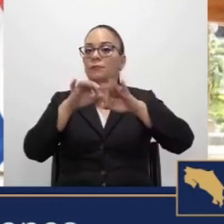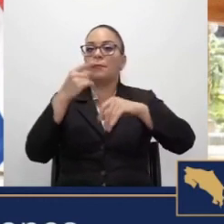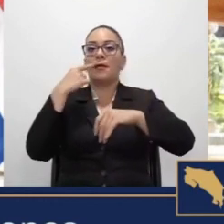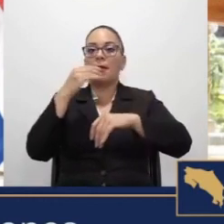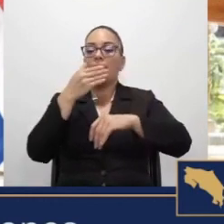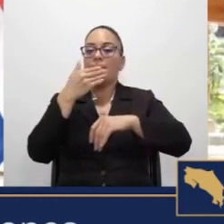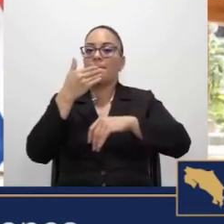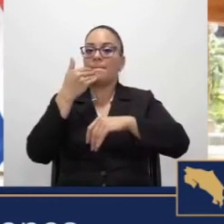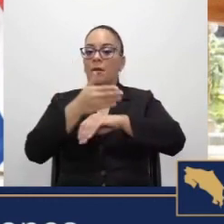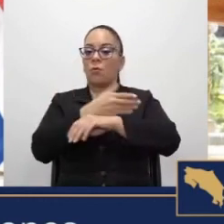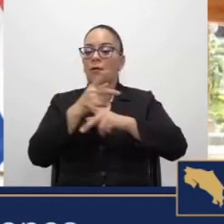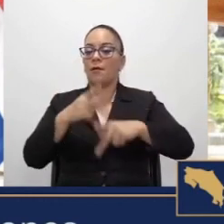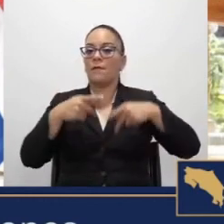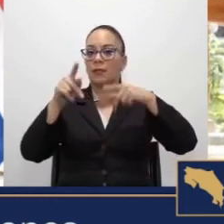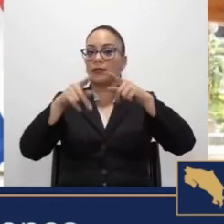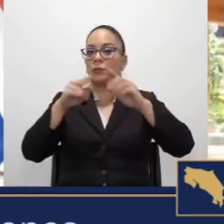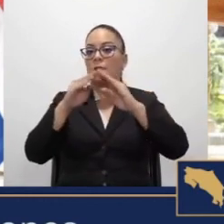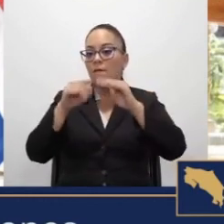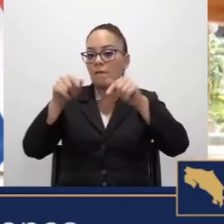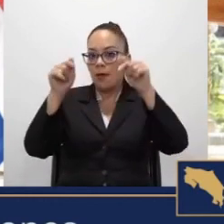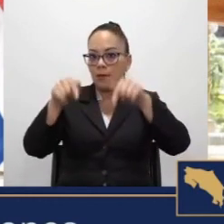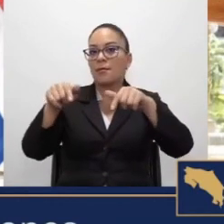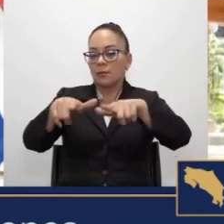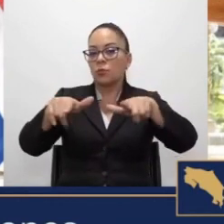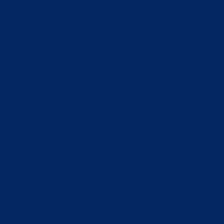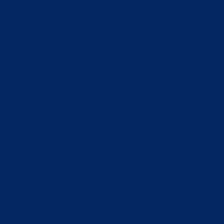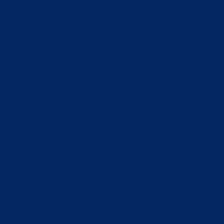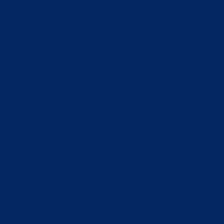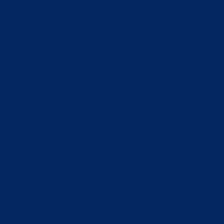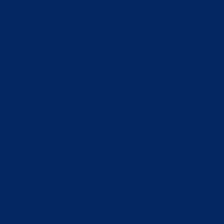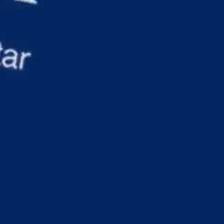permanentes de las localidades.